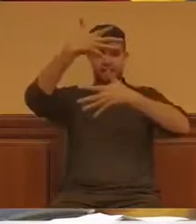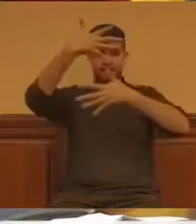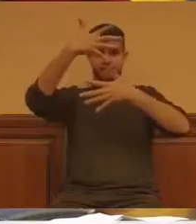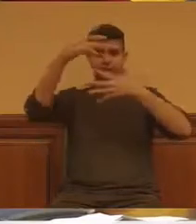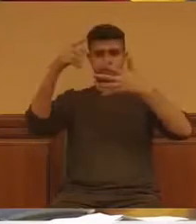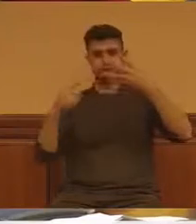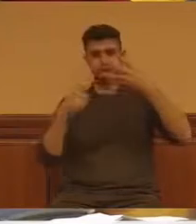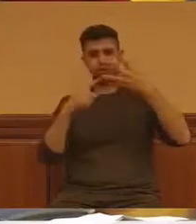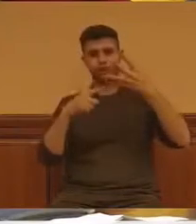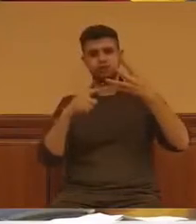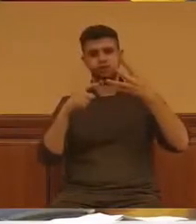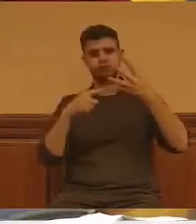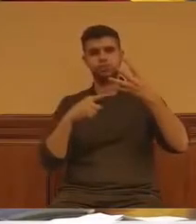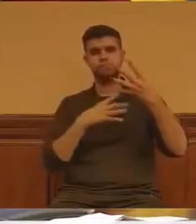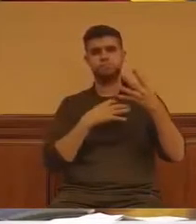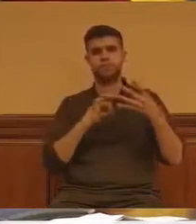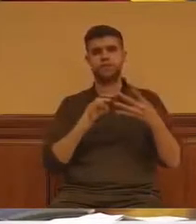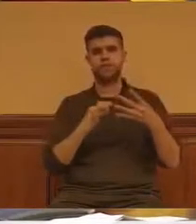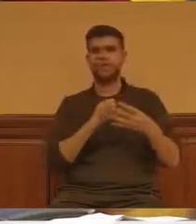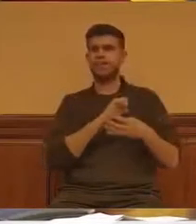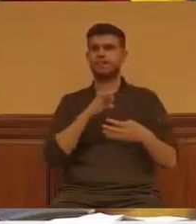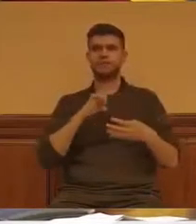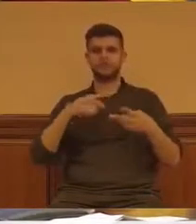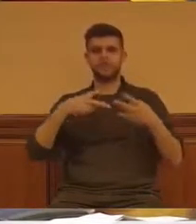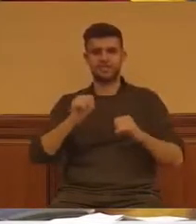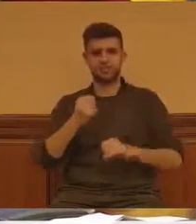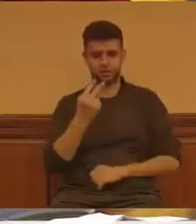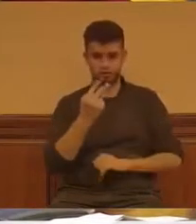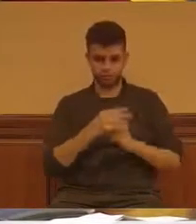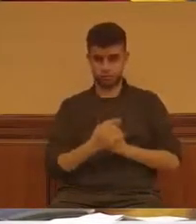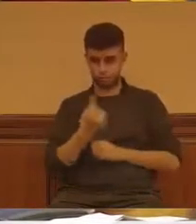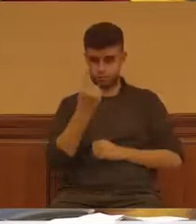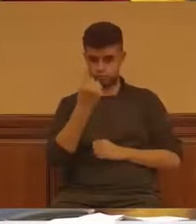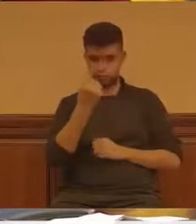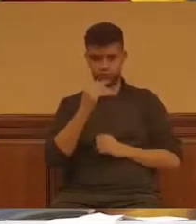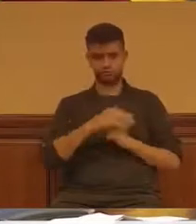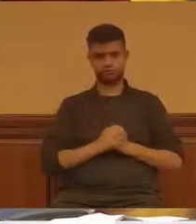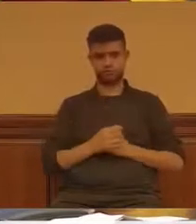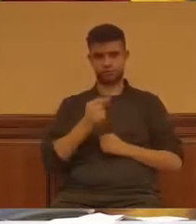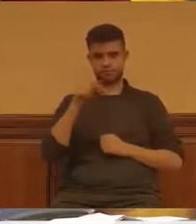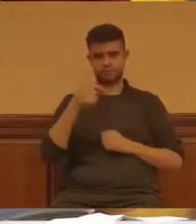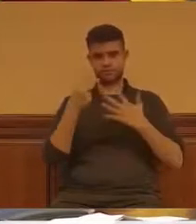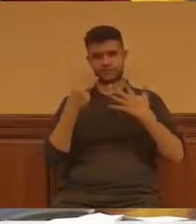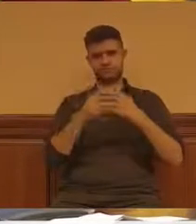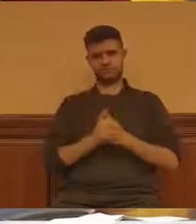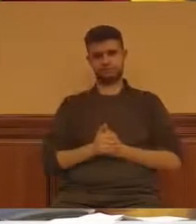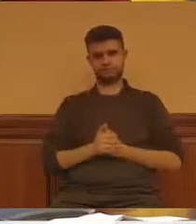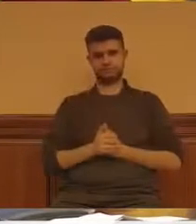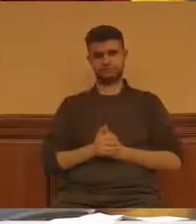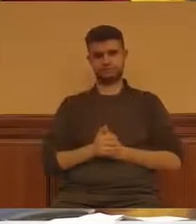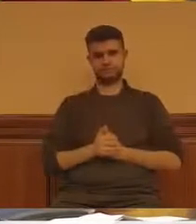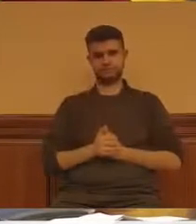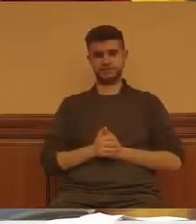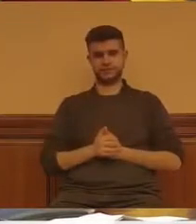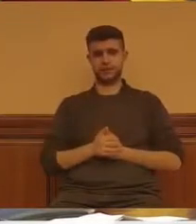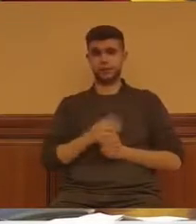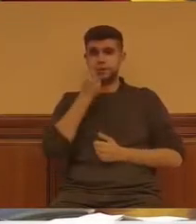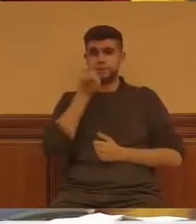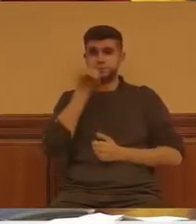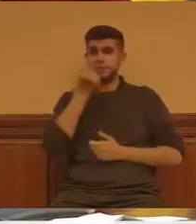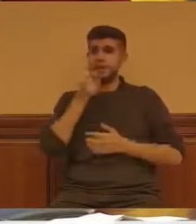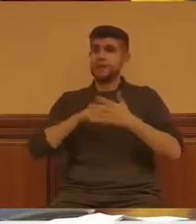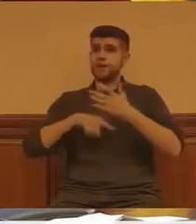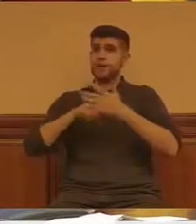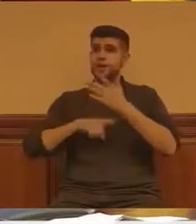de la vivienda son absolutamente inaccesibles para la mayoría de ellas y ellos. Porque quien no está en desempleo